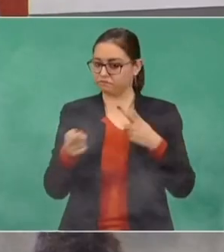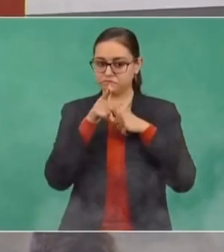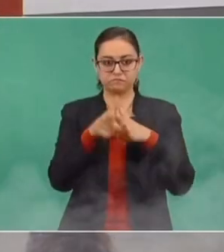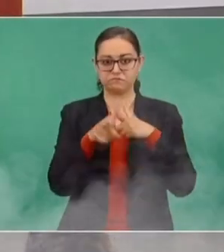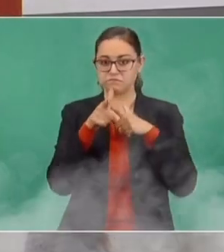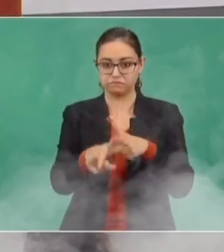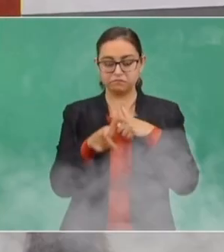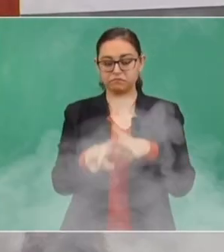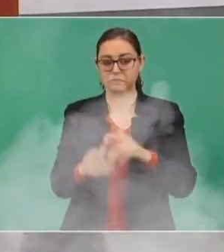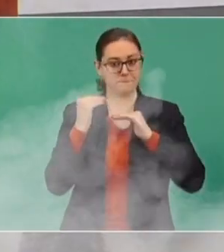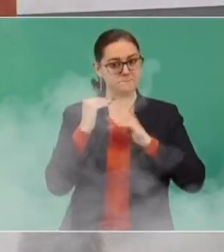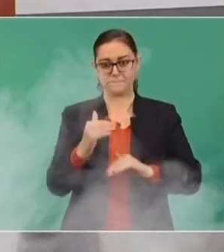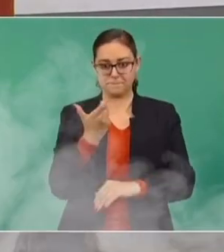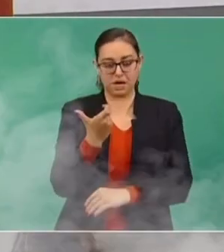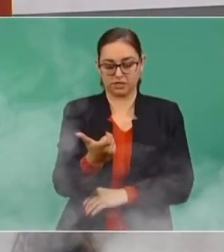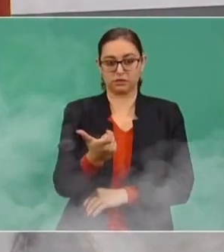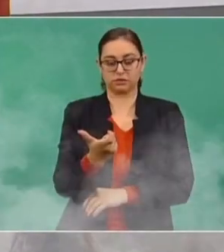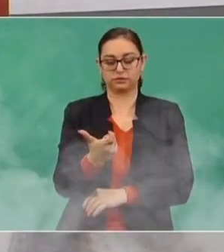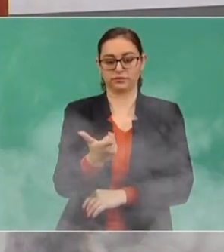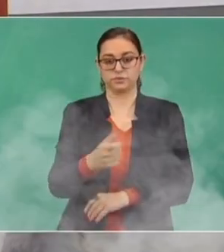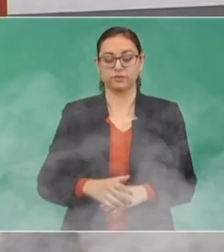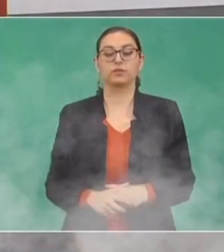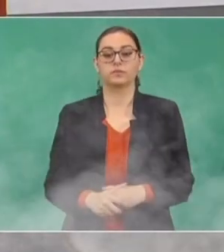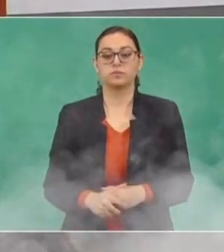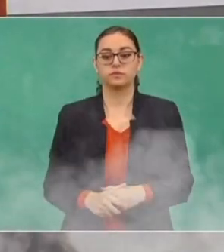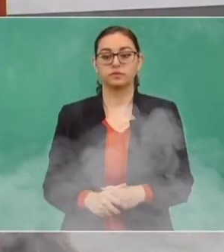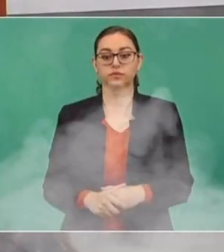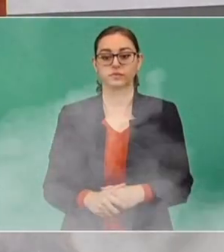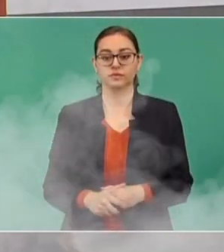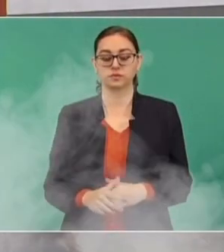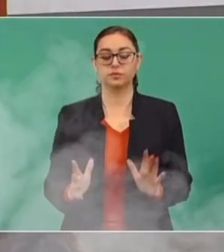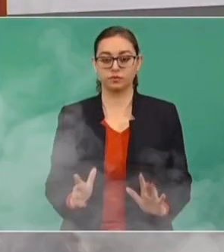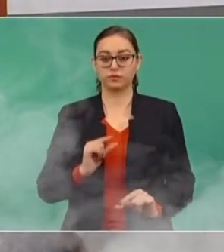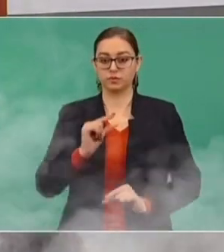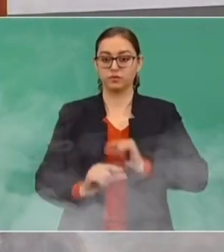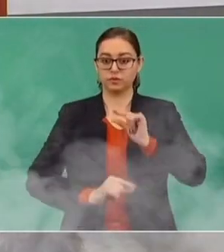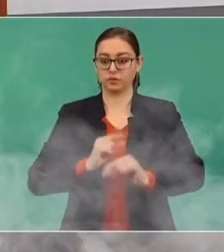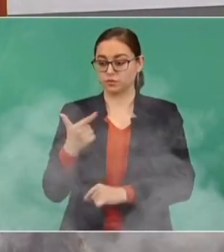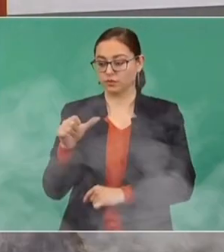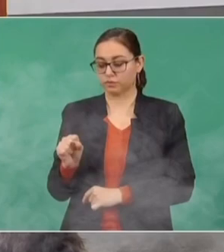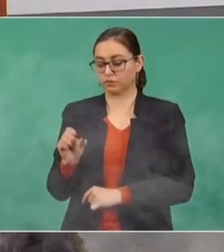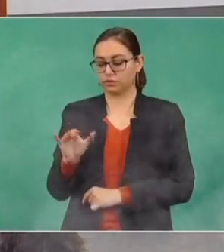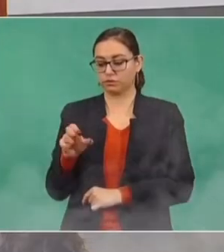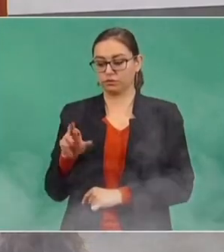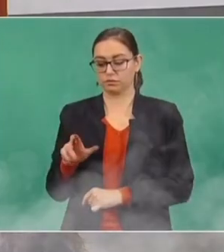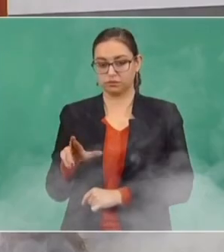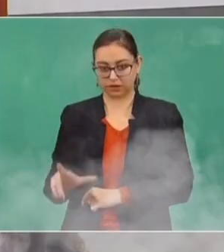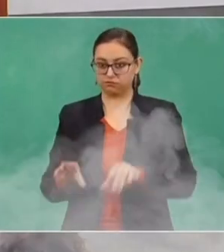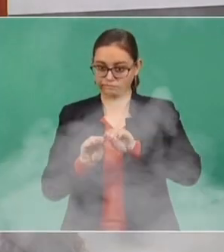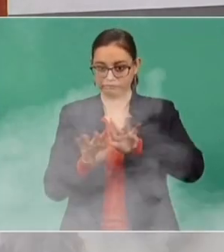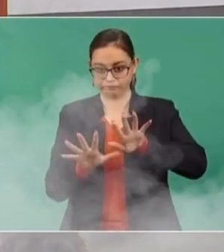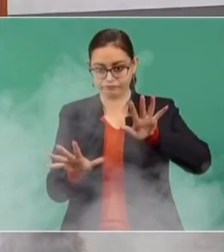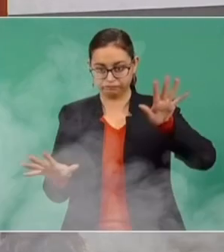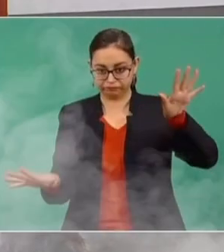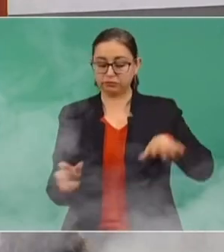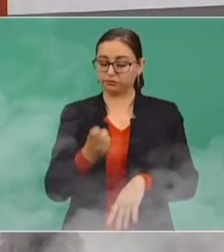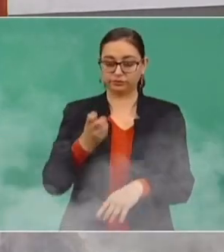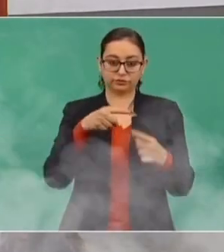control de precio máximo y vamos a seguir ampliando también lo del gas bienestar. Estas son las medidas